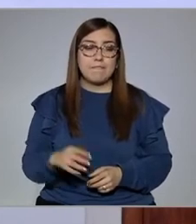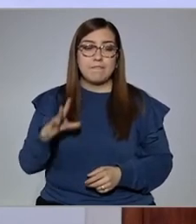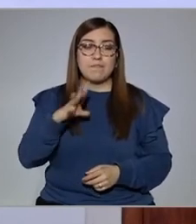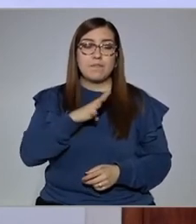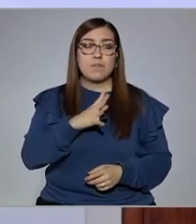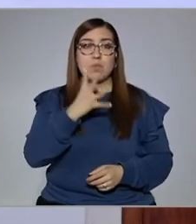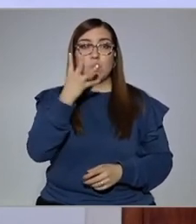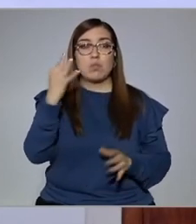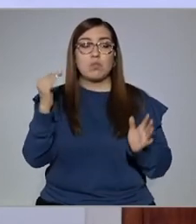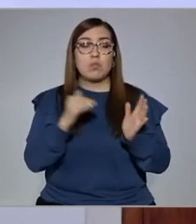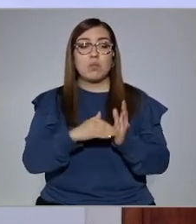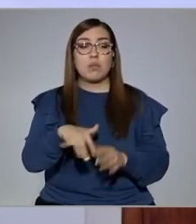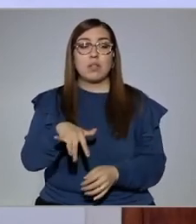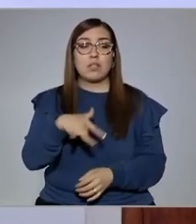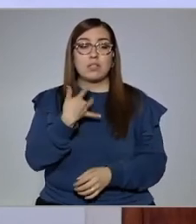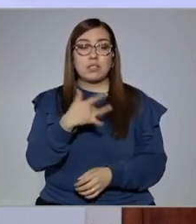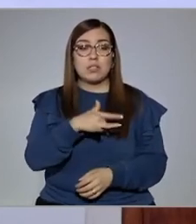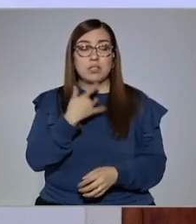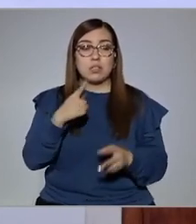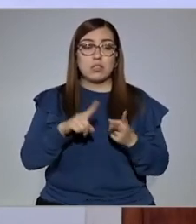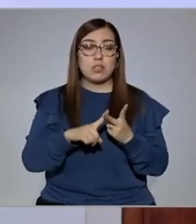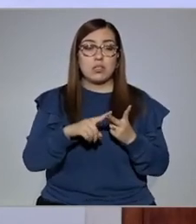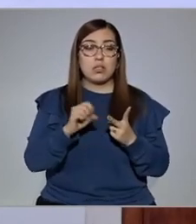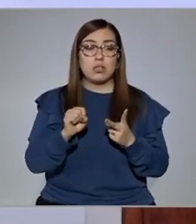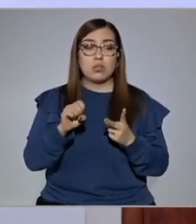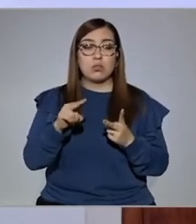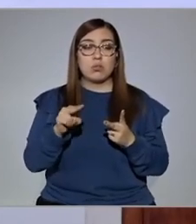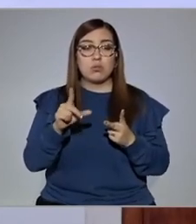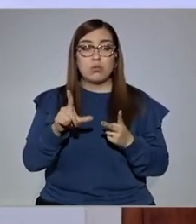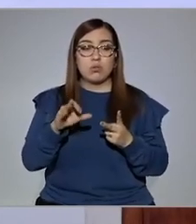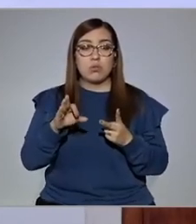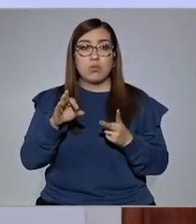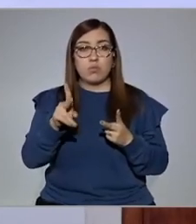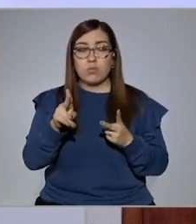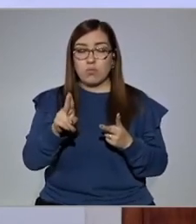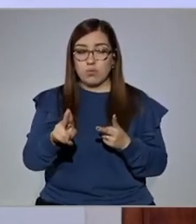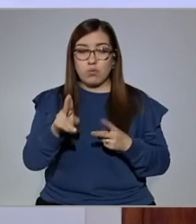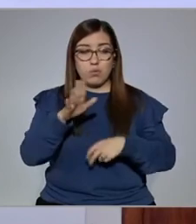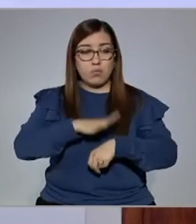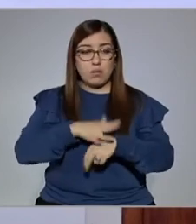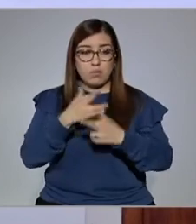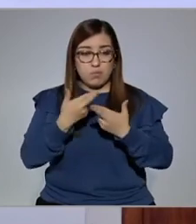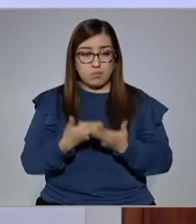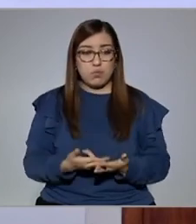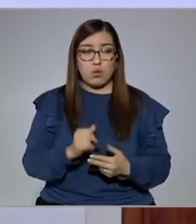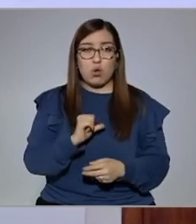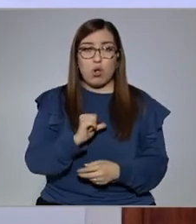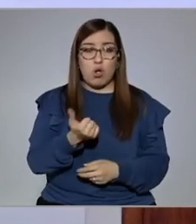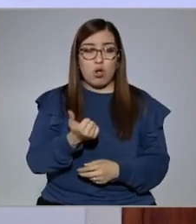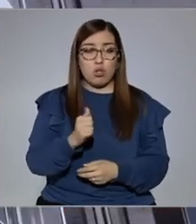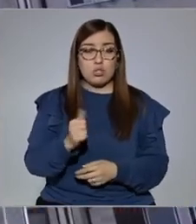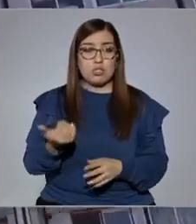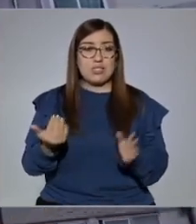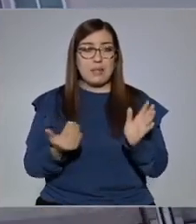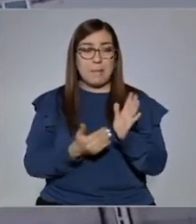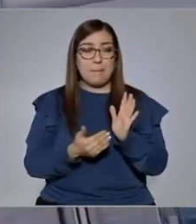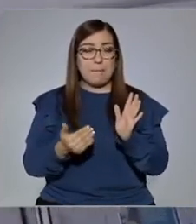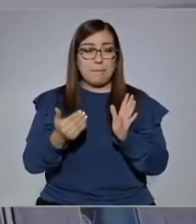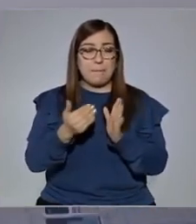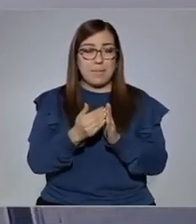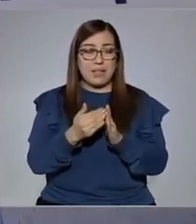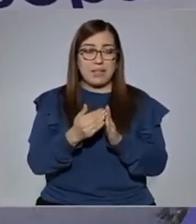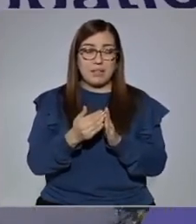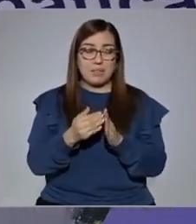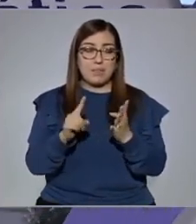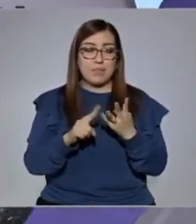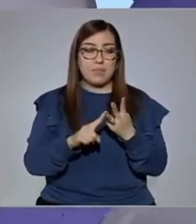síntomas registrados. Sulfo es el medicamento homeopático más extenso de todos. Tiene 11.000 síntomas diferentes registrados. El